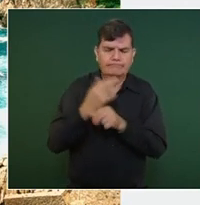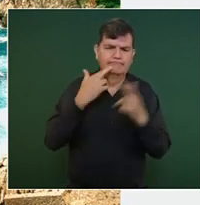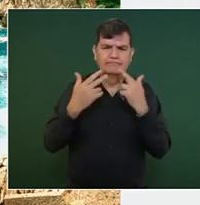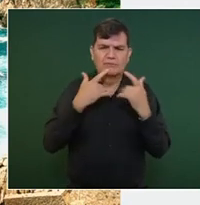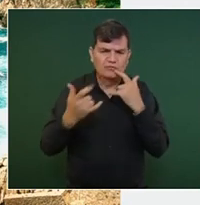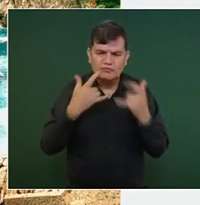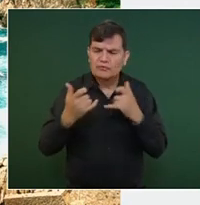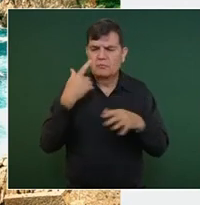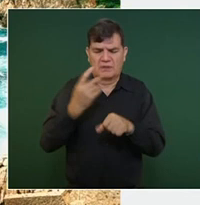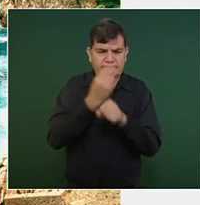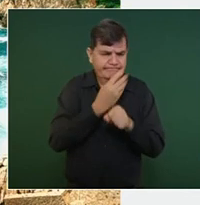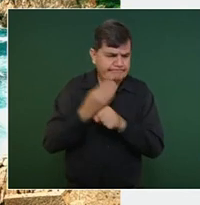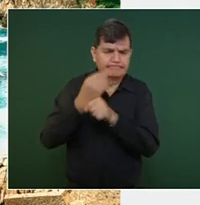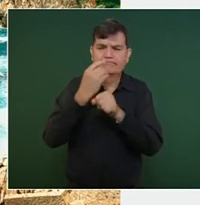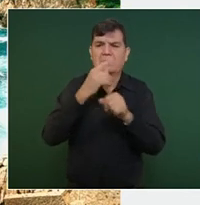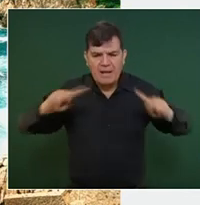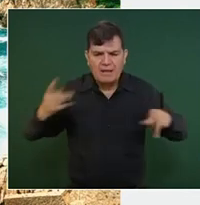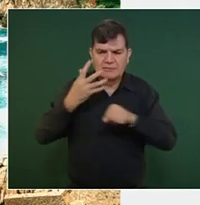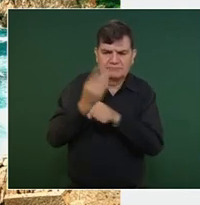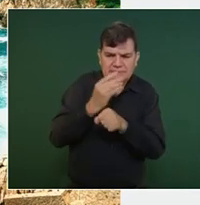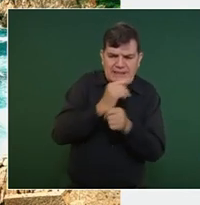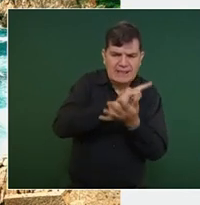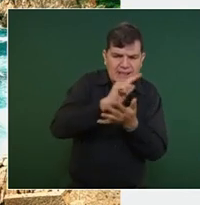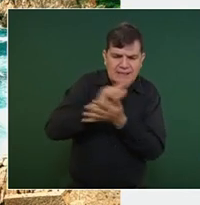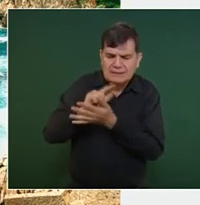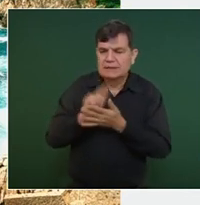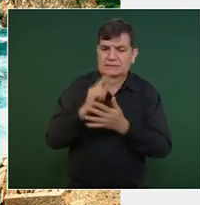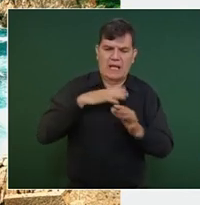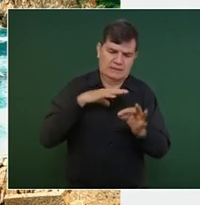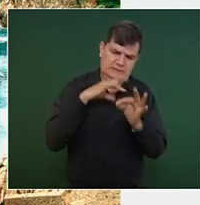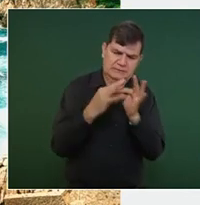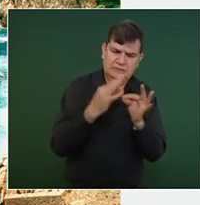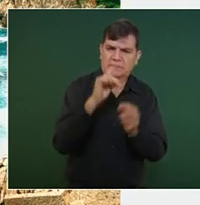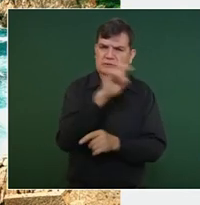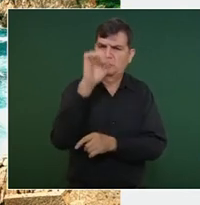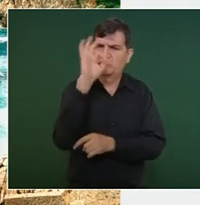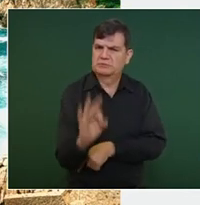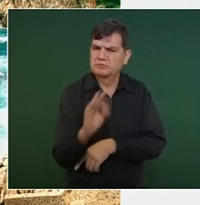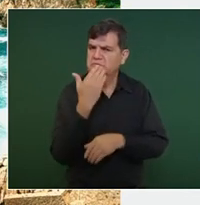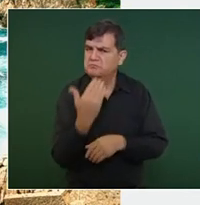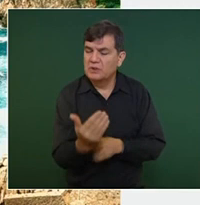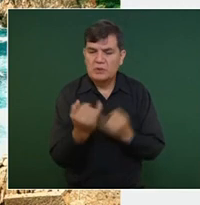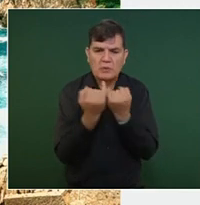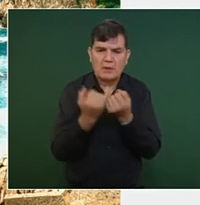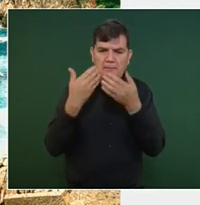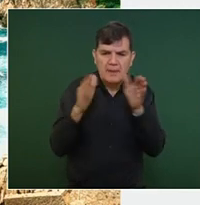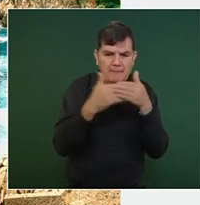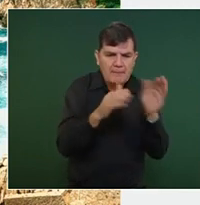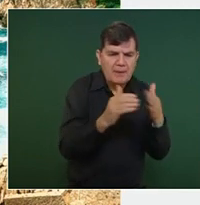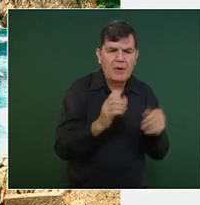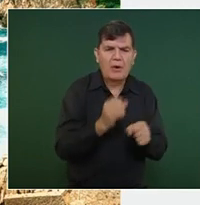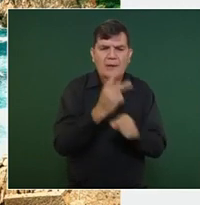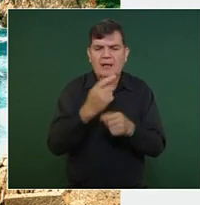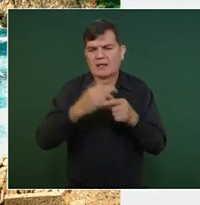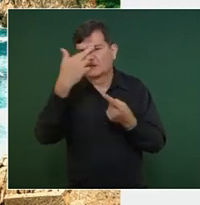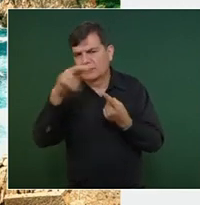para la rehabilitación de nuestras playas, que en su mayoría ya se encuentran al 100 por ciento, así como la apertura de opciones de